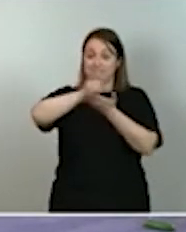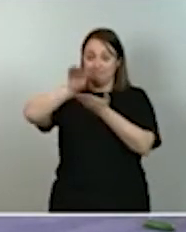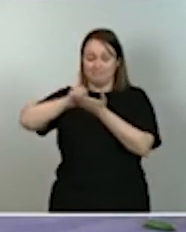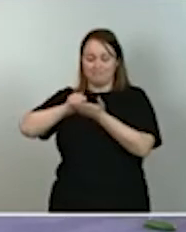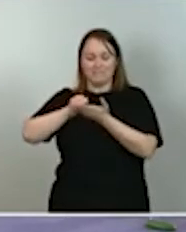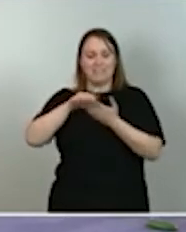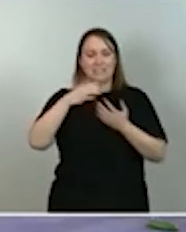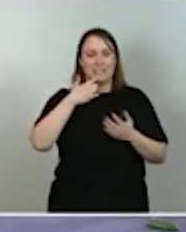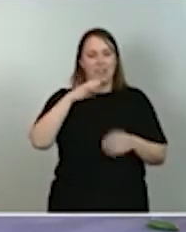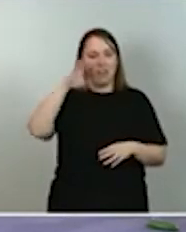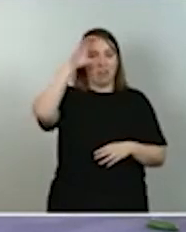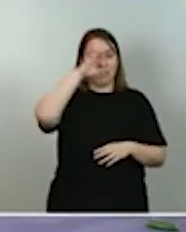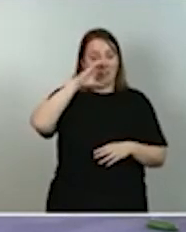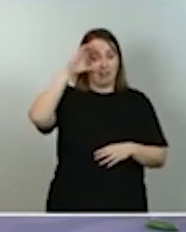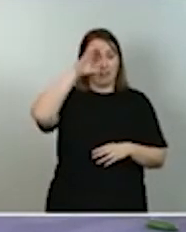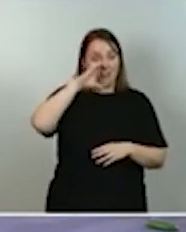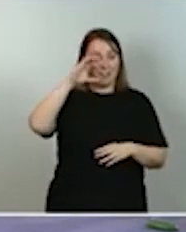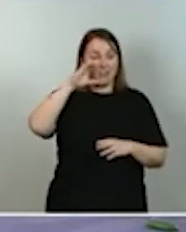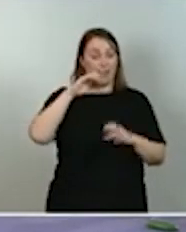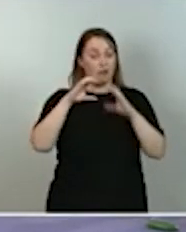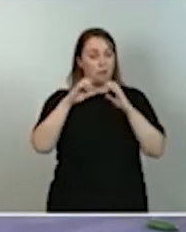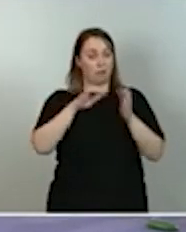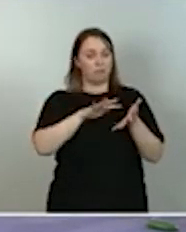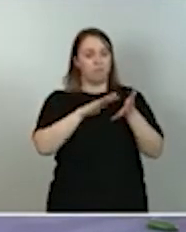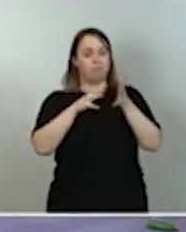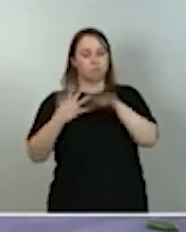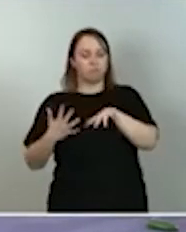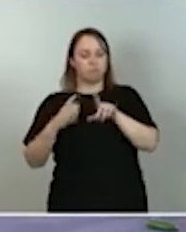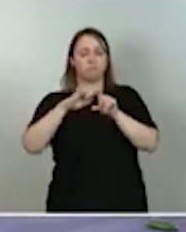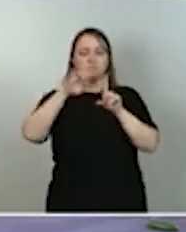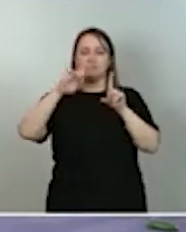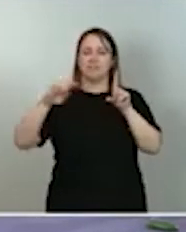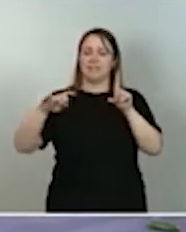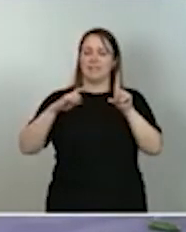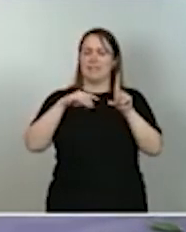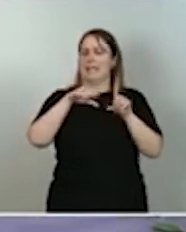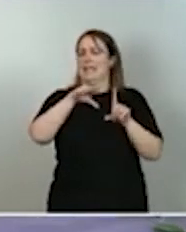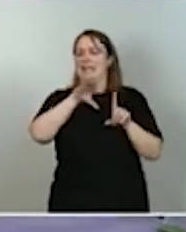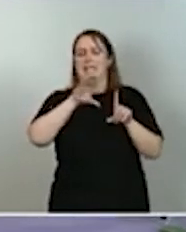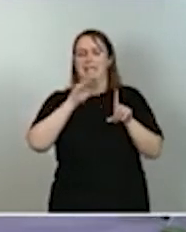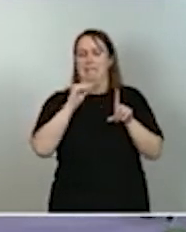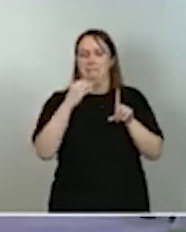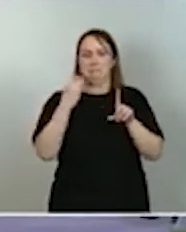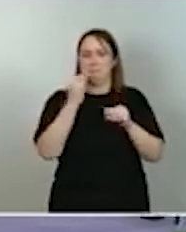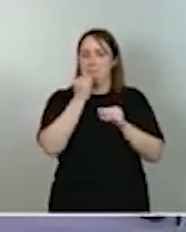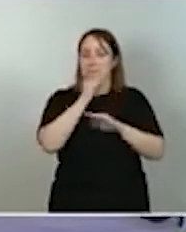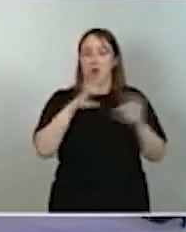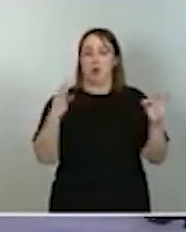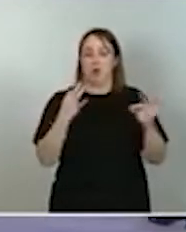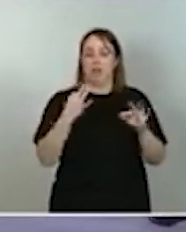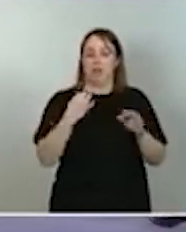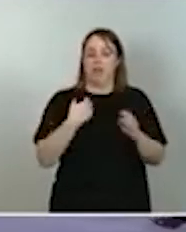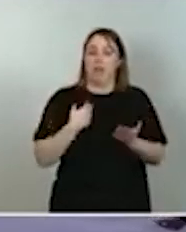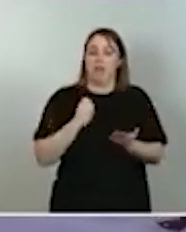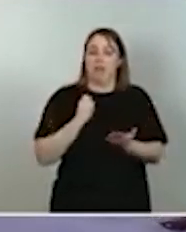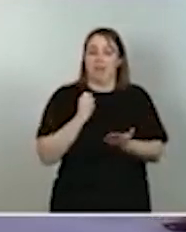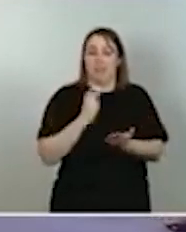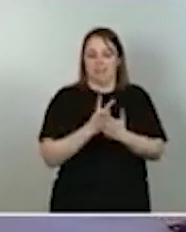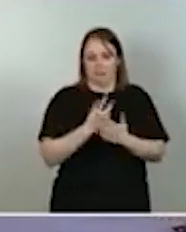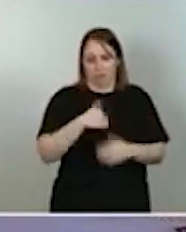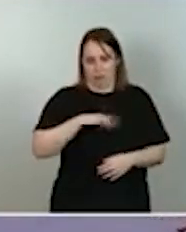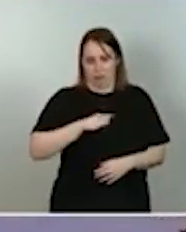comunicación facilita que todos entendamos mejor la magnitud de los desafíos a los que nos enfrentamos.